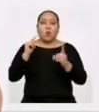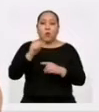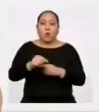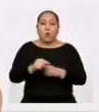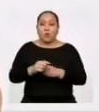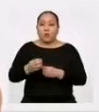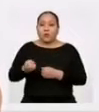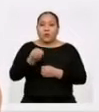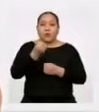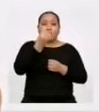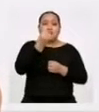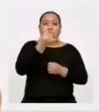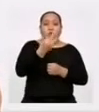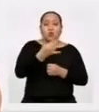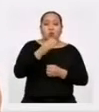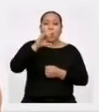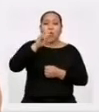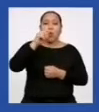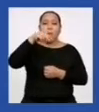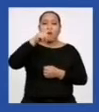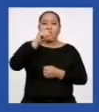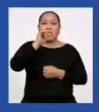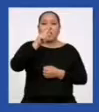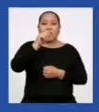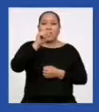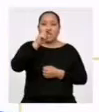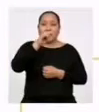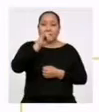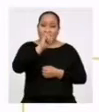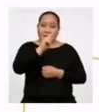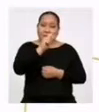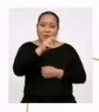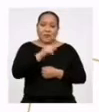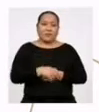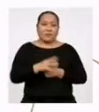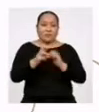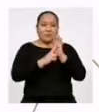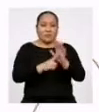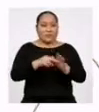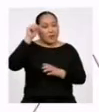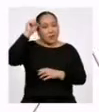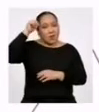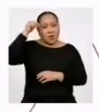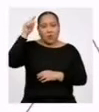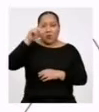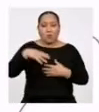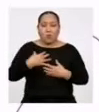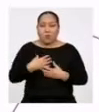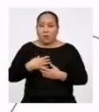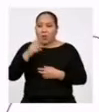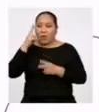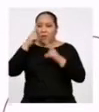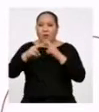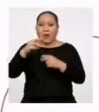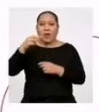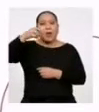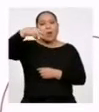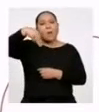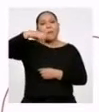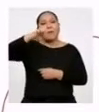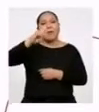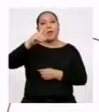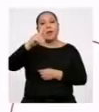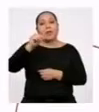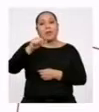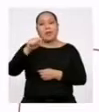cuantitativa y se simboliza así. Recuerda que no se puede calcular la media o promedio